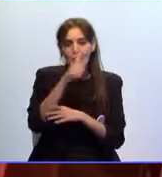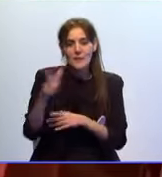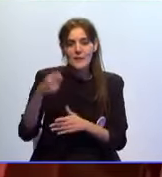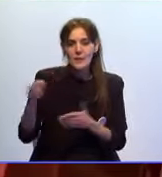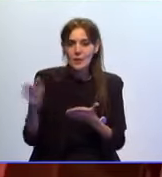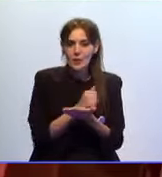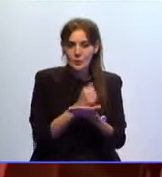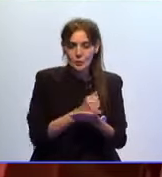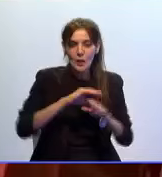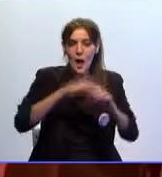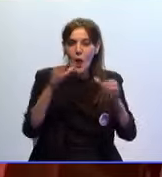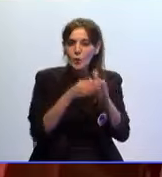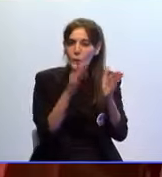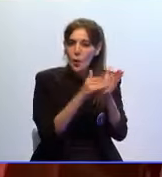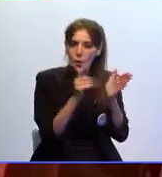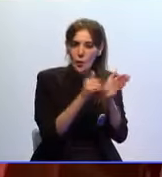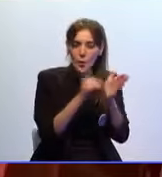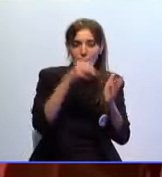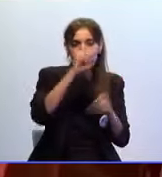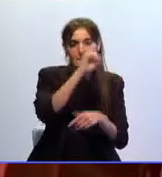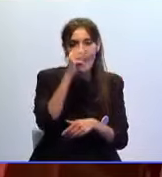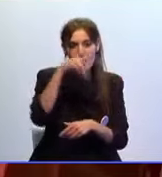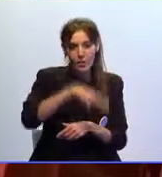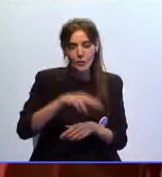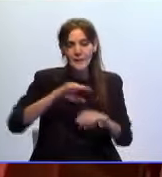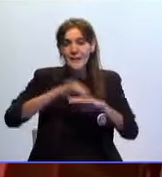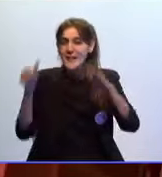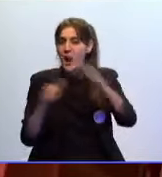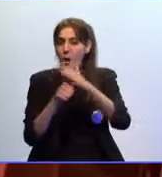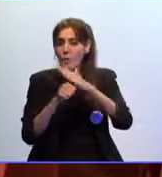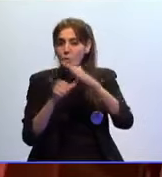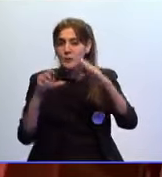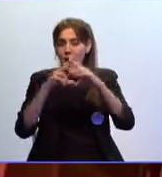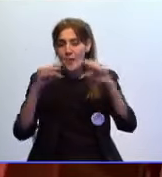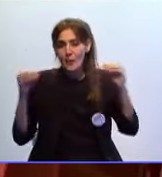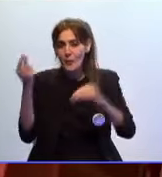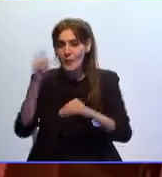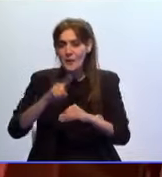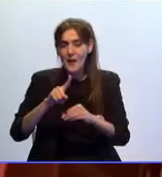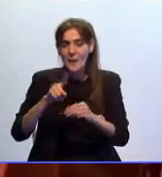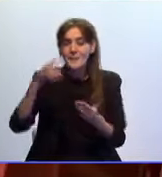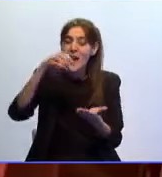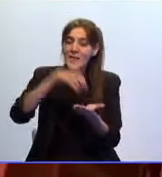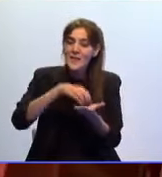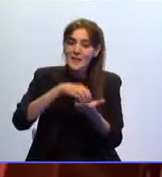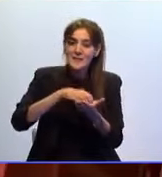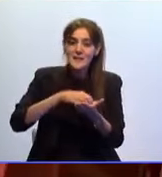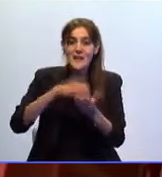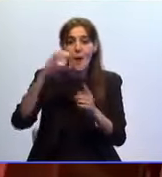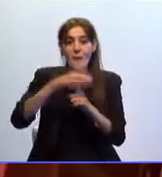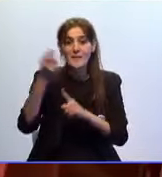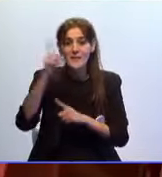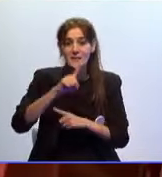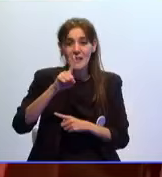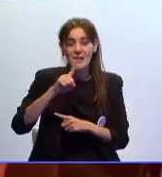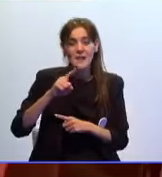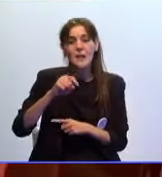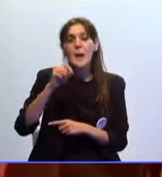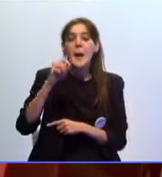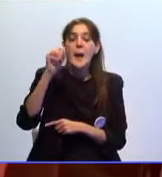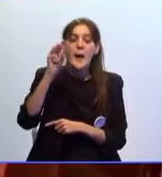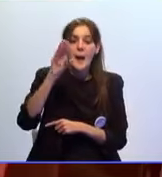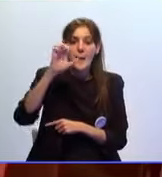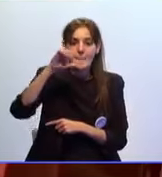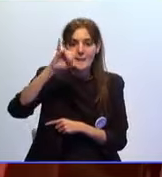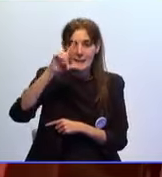la Generalidad Valenciana, Carlos Mazón, y de la Junta de Andalucía, de Castilla-La Mancha, queremos decir, Emiliano García Paje,